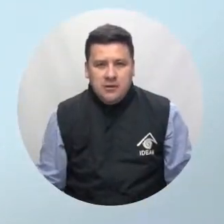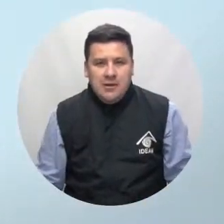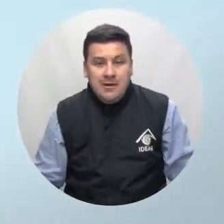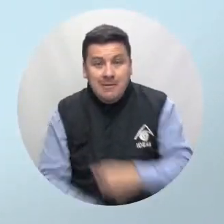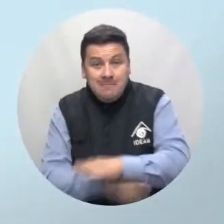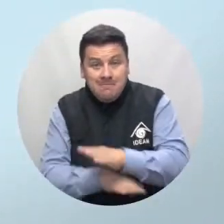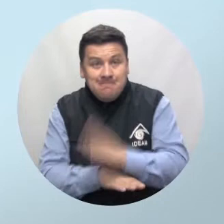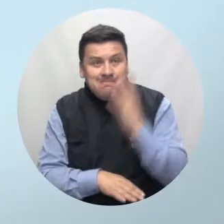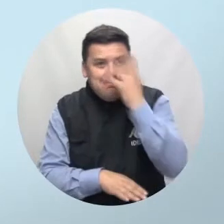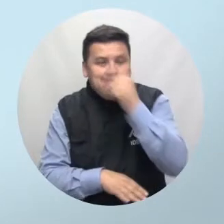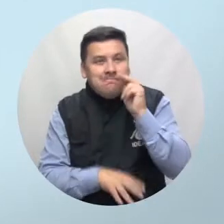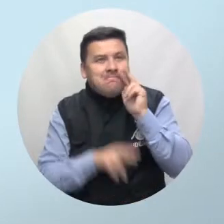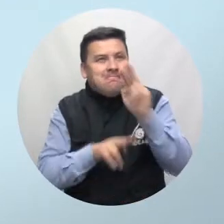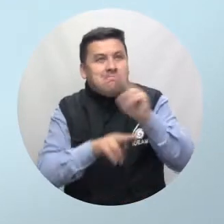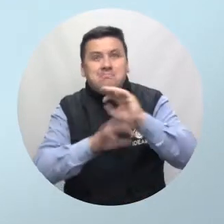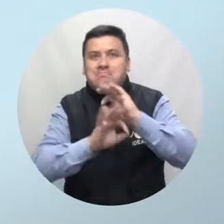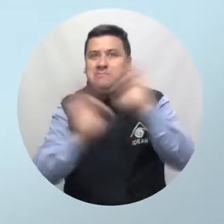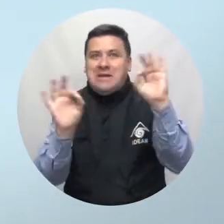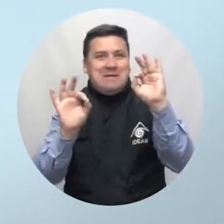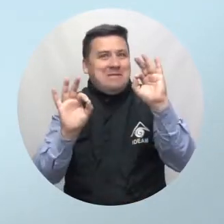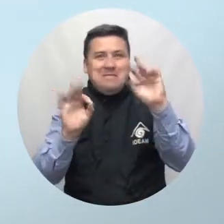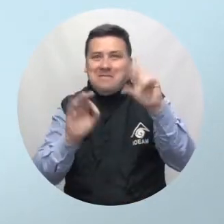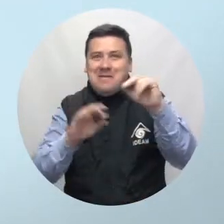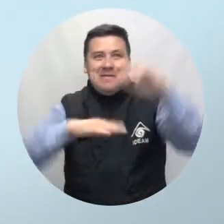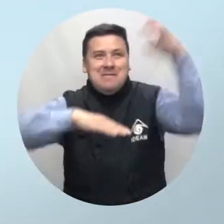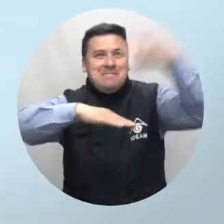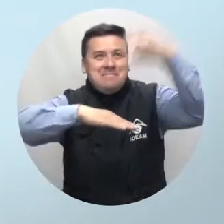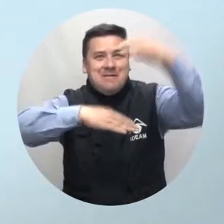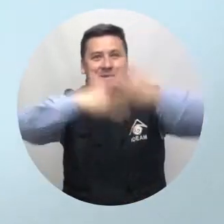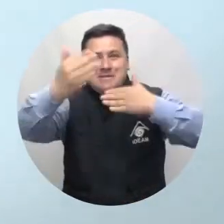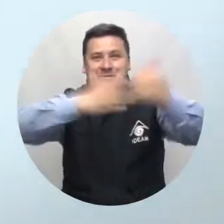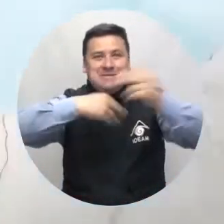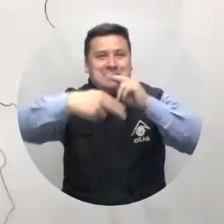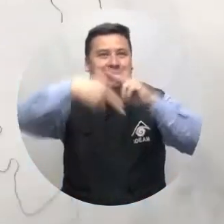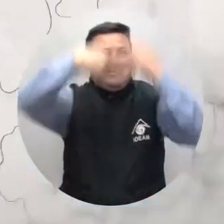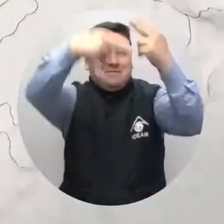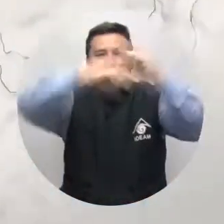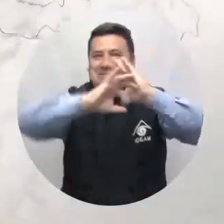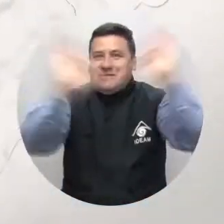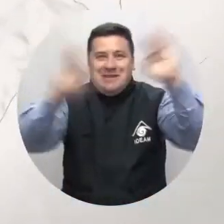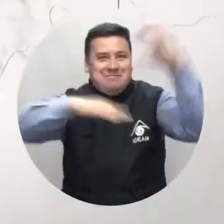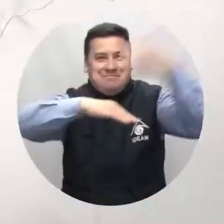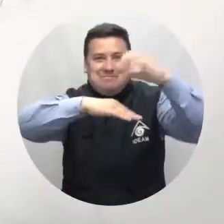Una tarde agradable y sin lluvia se presentará sobre el archipiélago de San Andrés y Providencia.